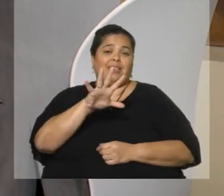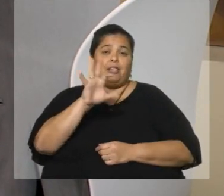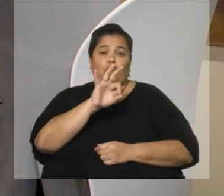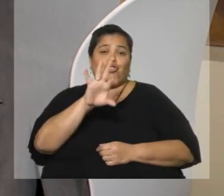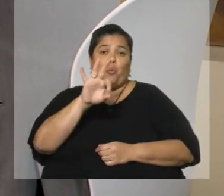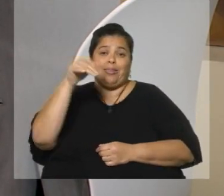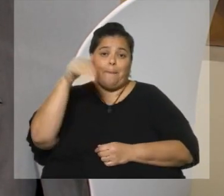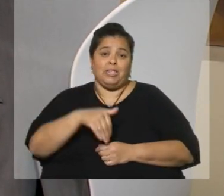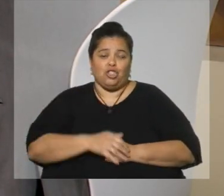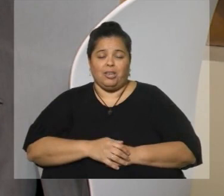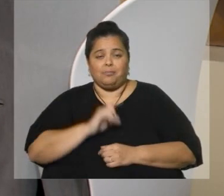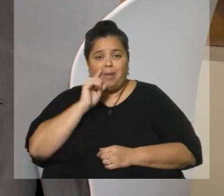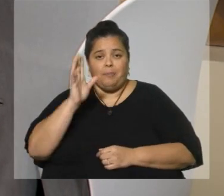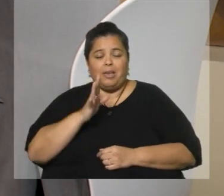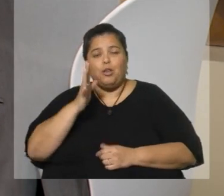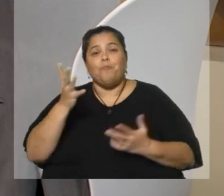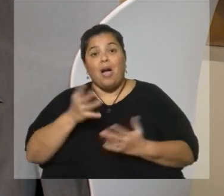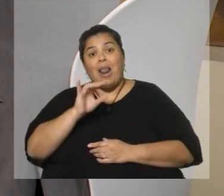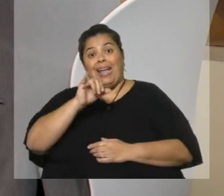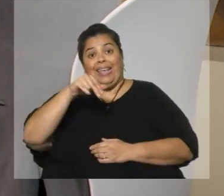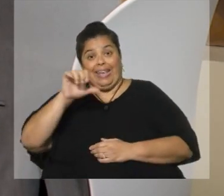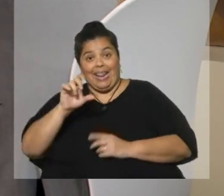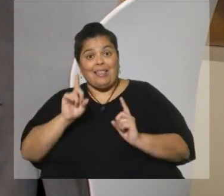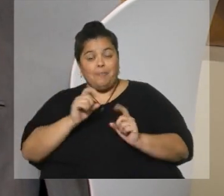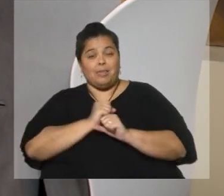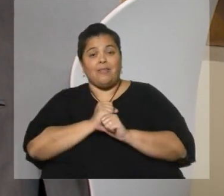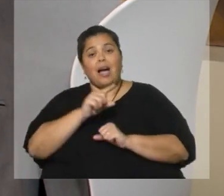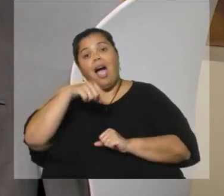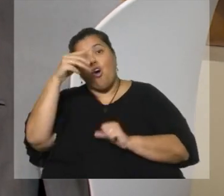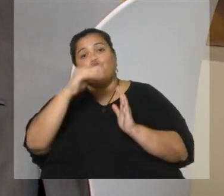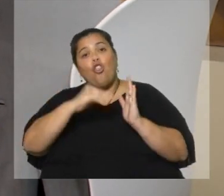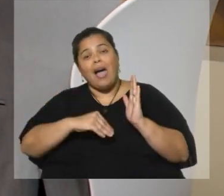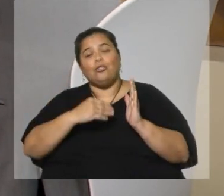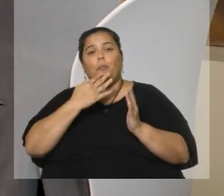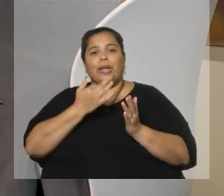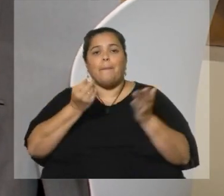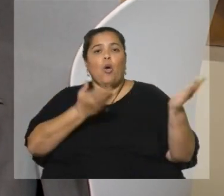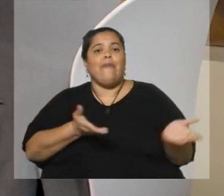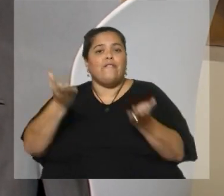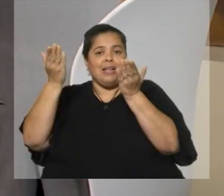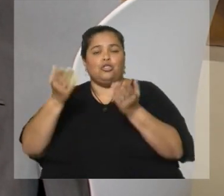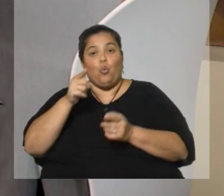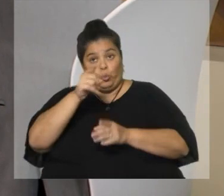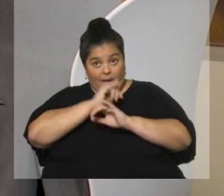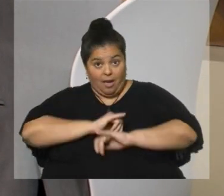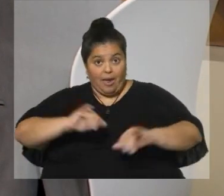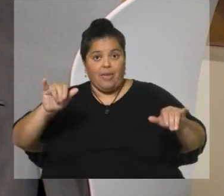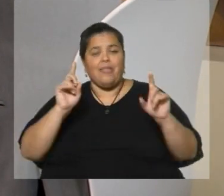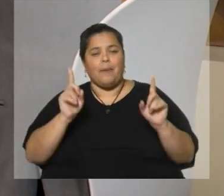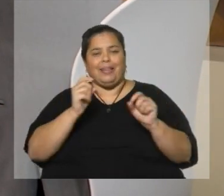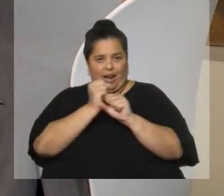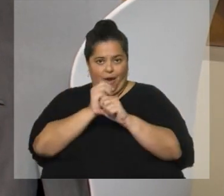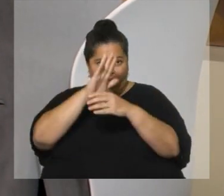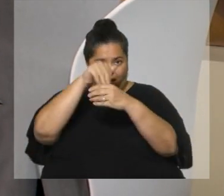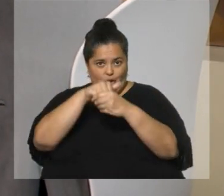Para terminar, porque el INE se trabaja con otros datos también, la inflación, lo anuncian ustedes, lo trabajan ustedes.